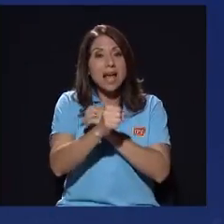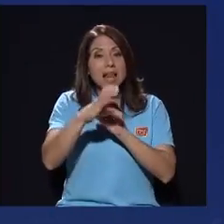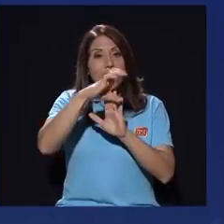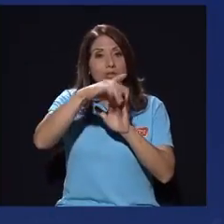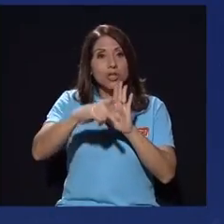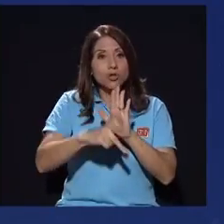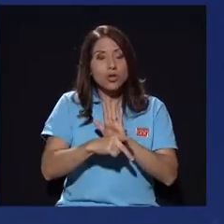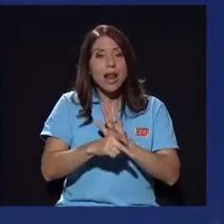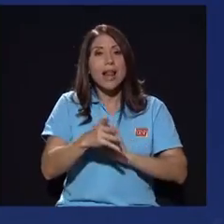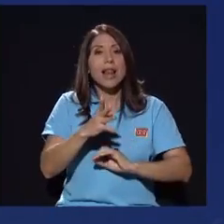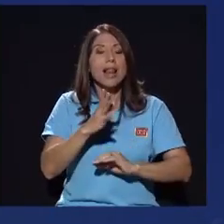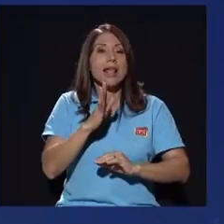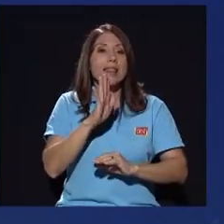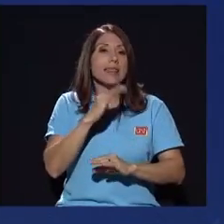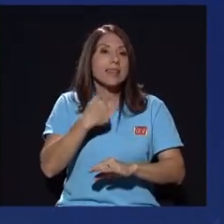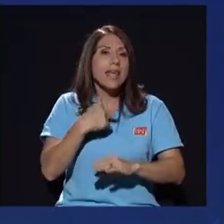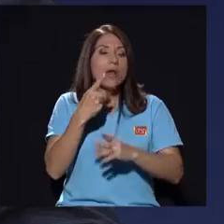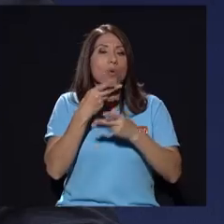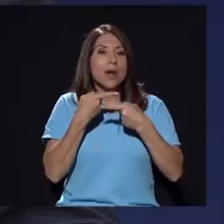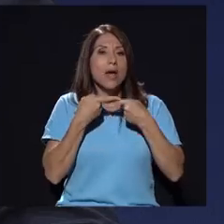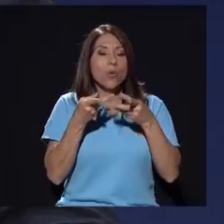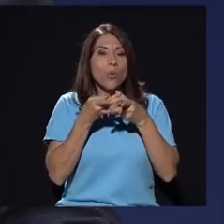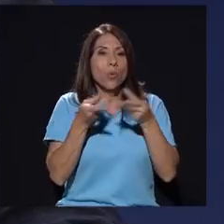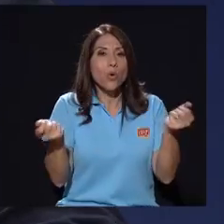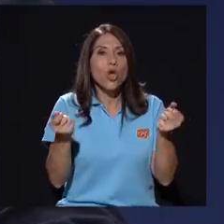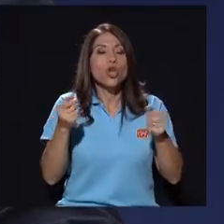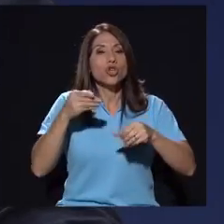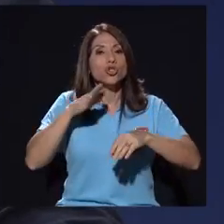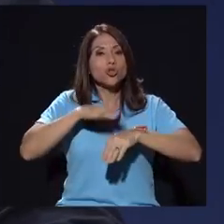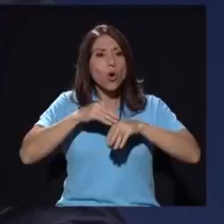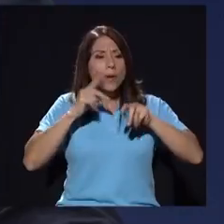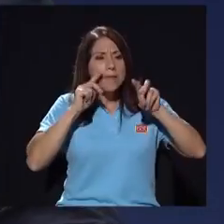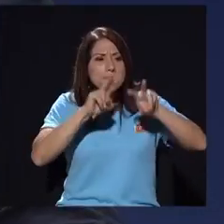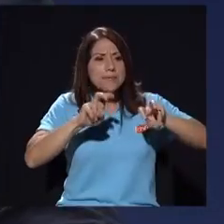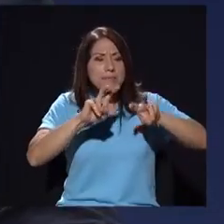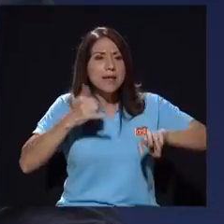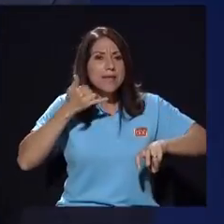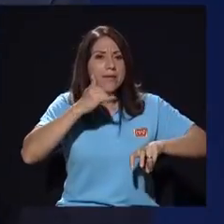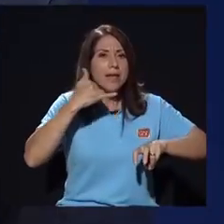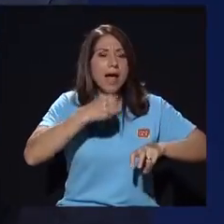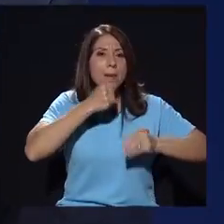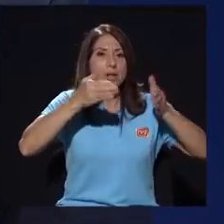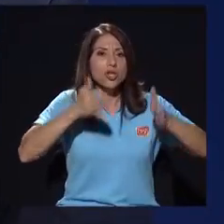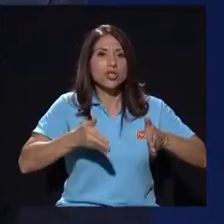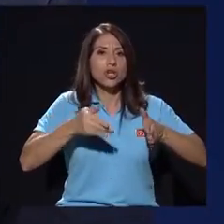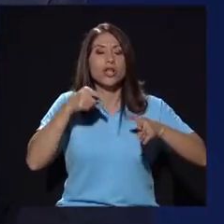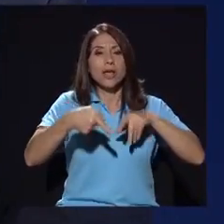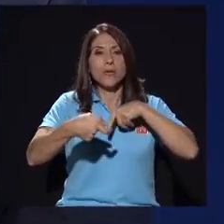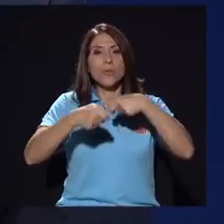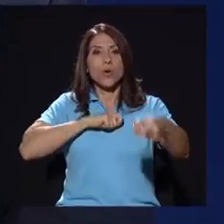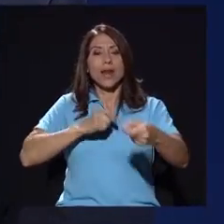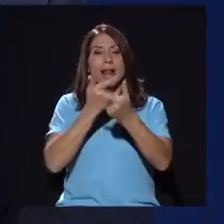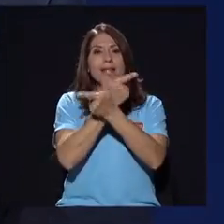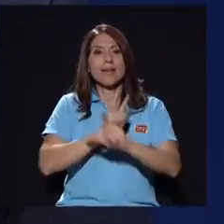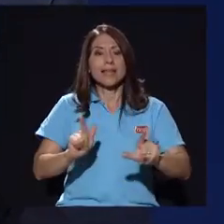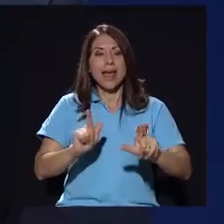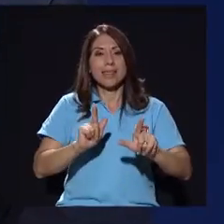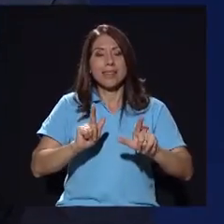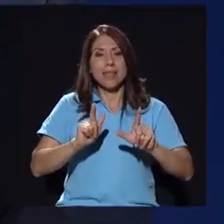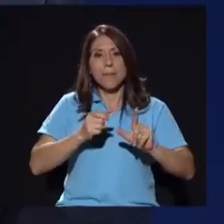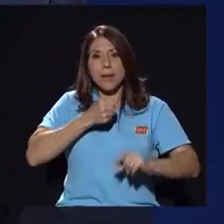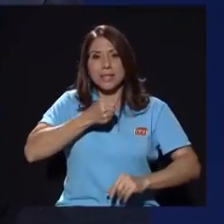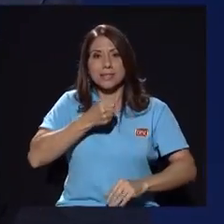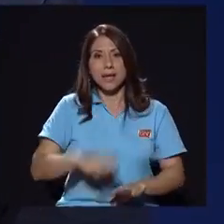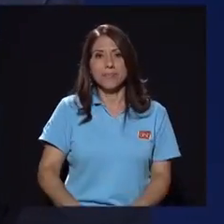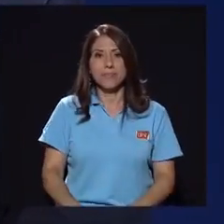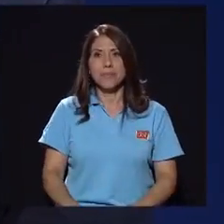sobre el rastreo telefónico a periodistas que efectivamente viola la libertad de prensa bueno yo tengo que aportar de que por celular o sea por